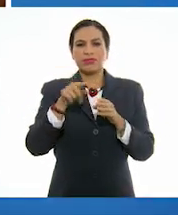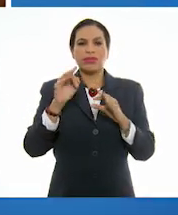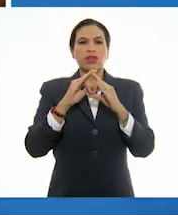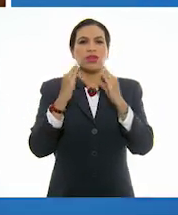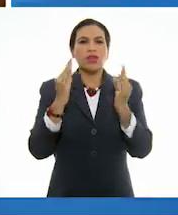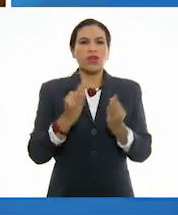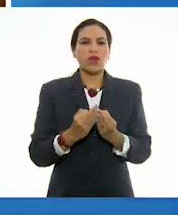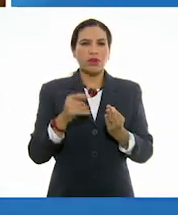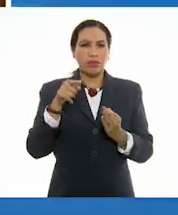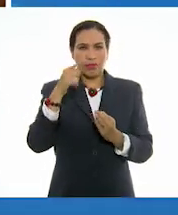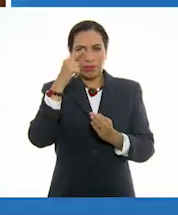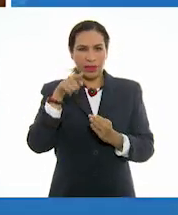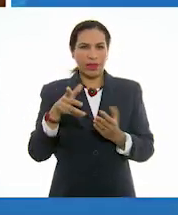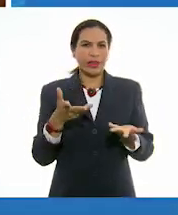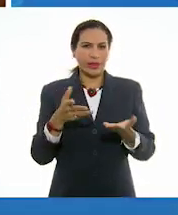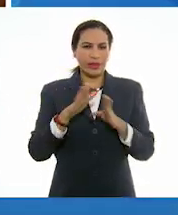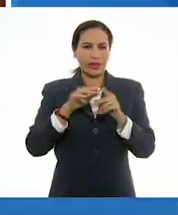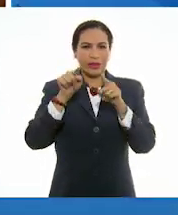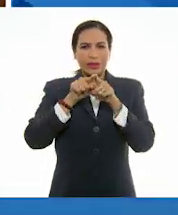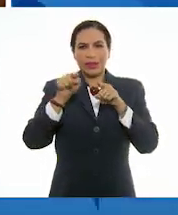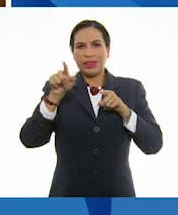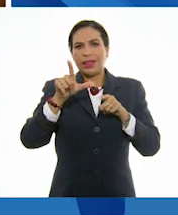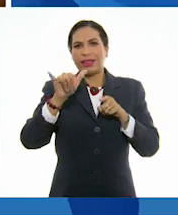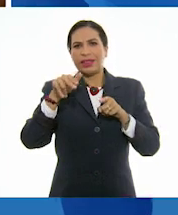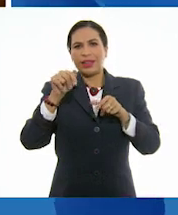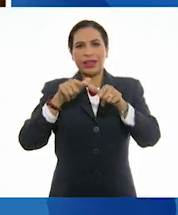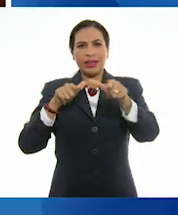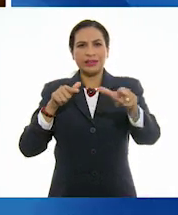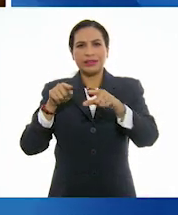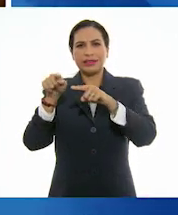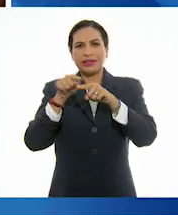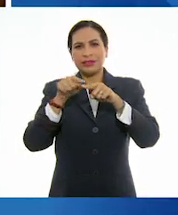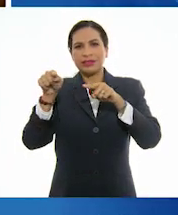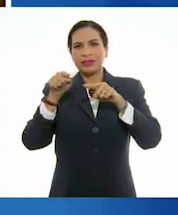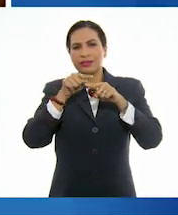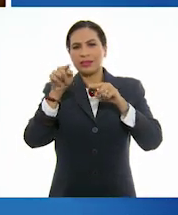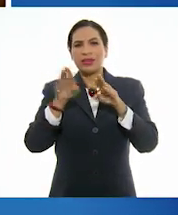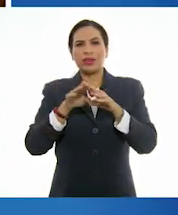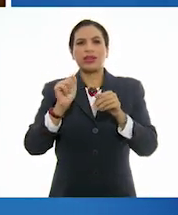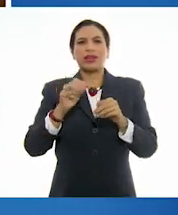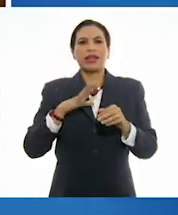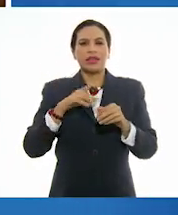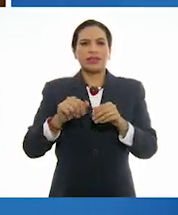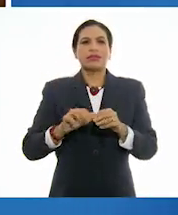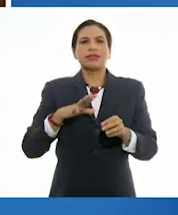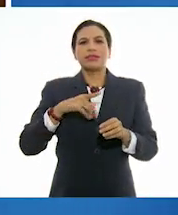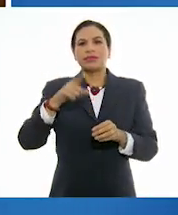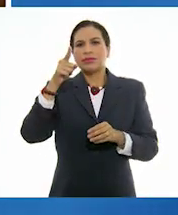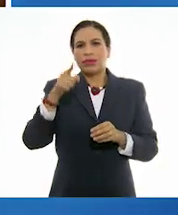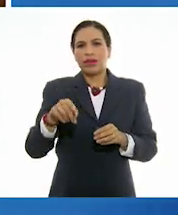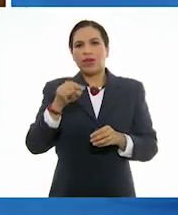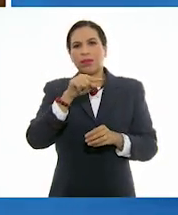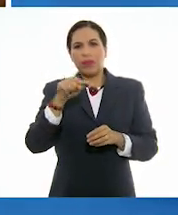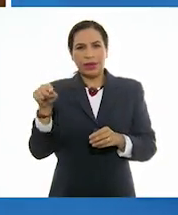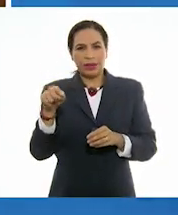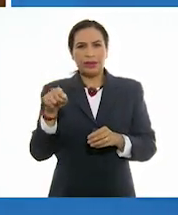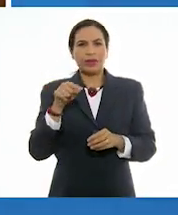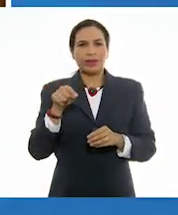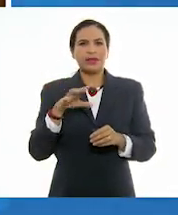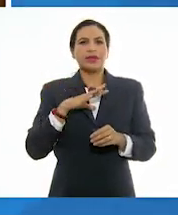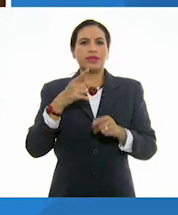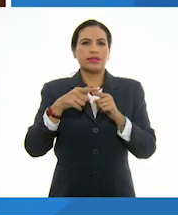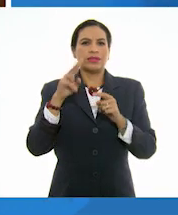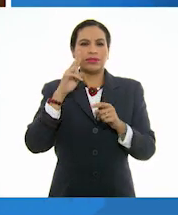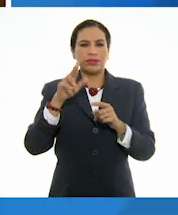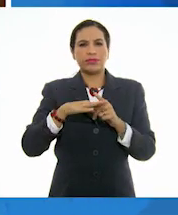formas de las líneas. Aquí rompemos con las líneas verticales y con las líneas horizontales y nos vamos a